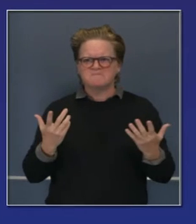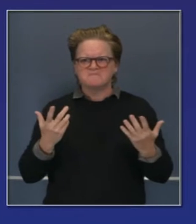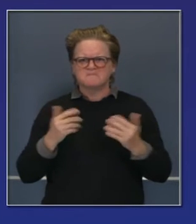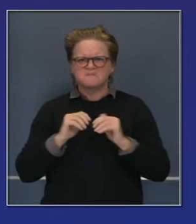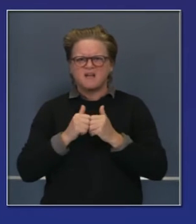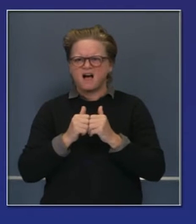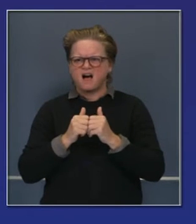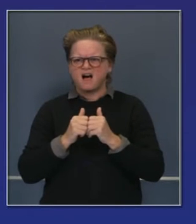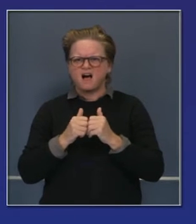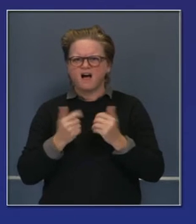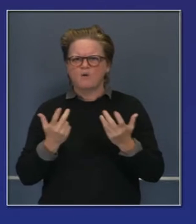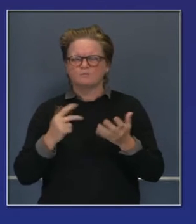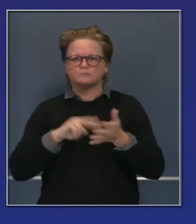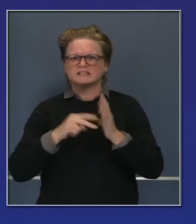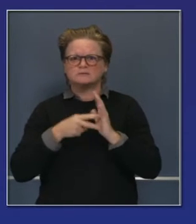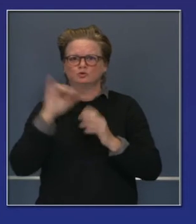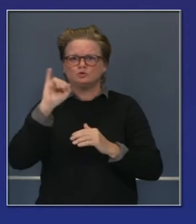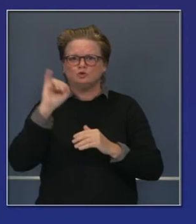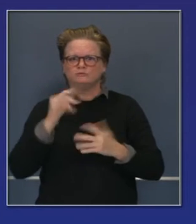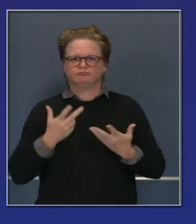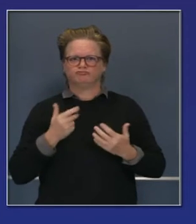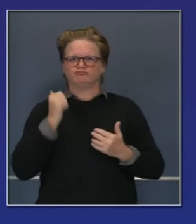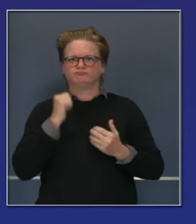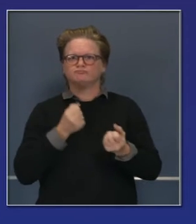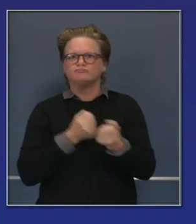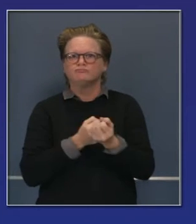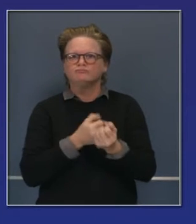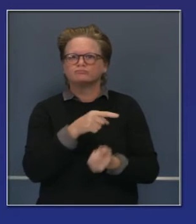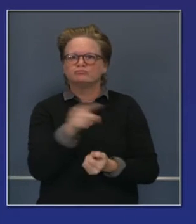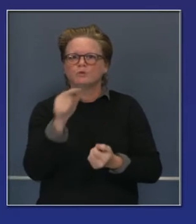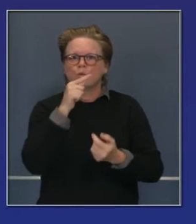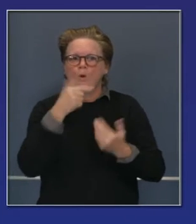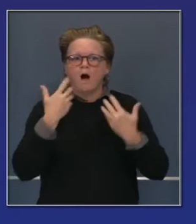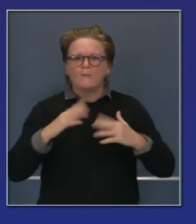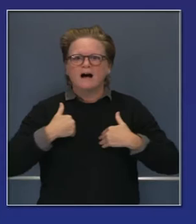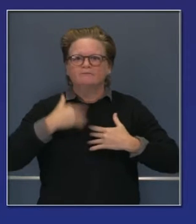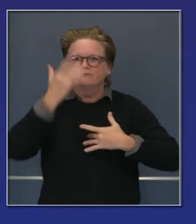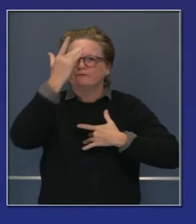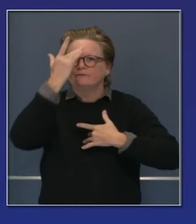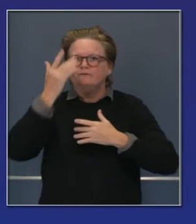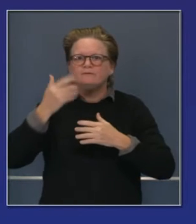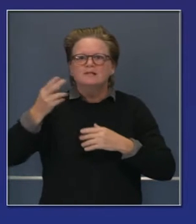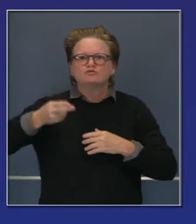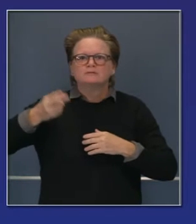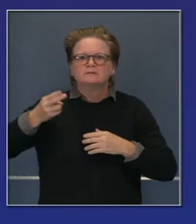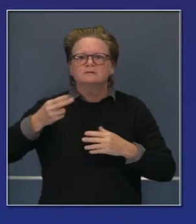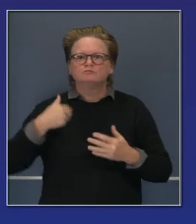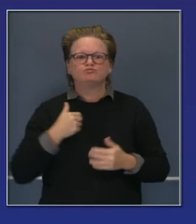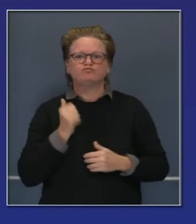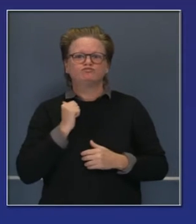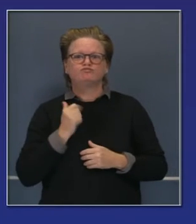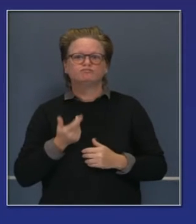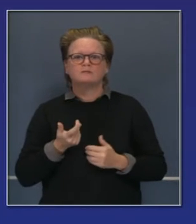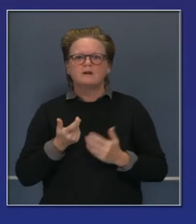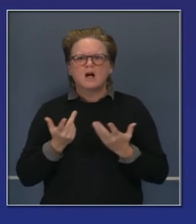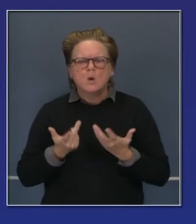californianos tienen condiciones preexistentes. Y no debemos olvidar, es muy probable que al seguir adelante